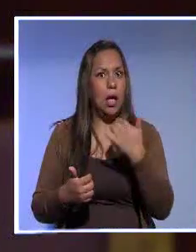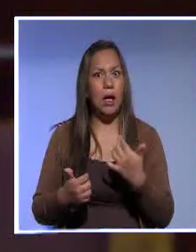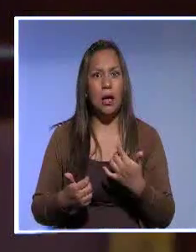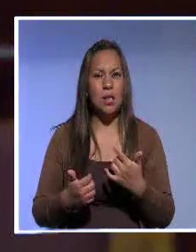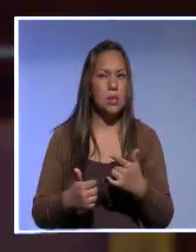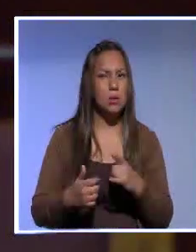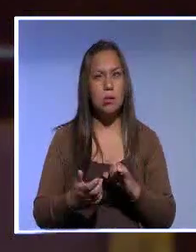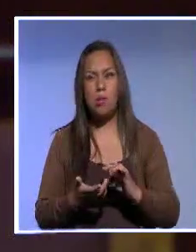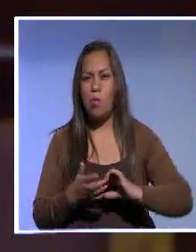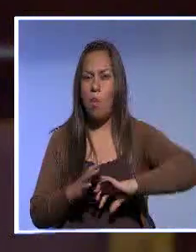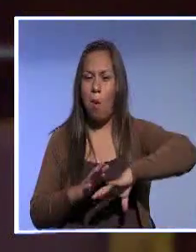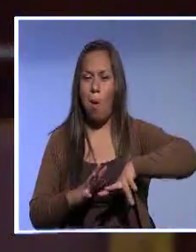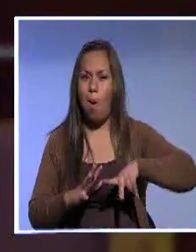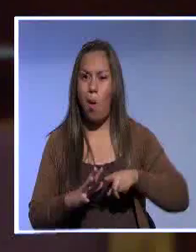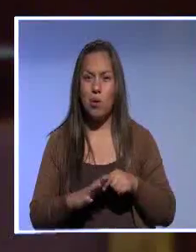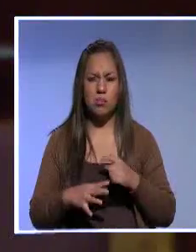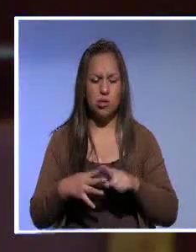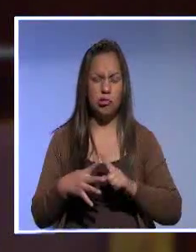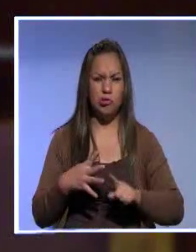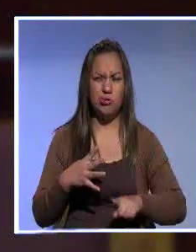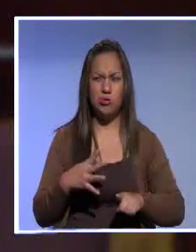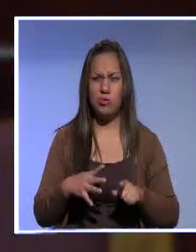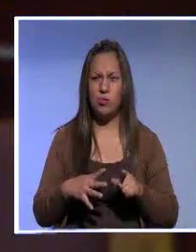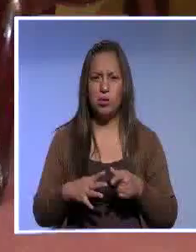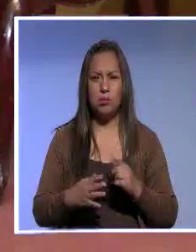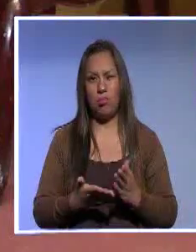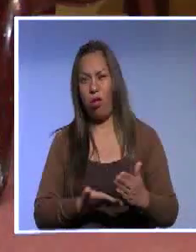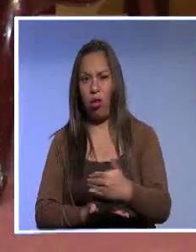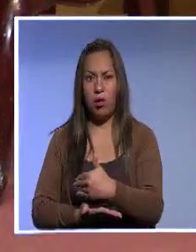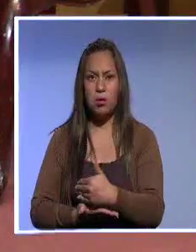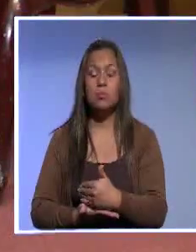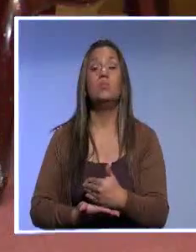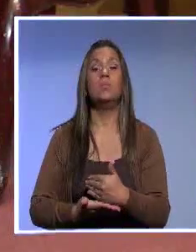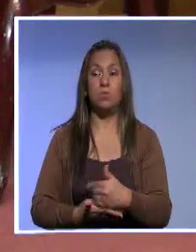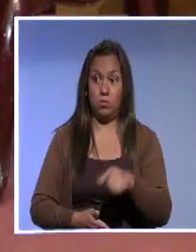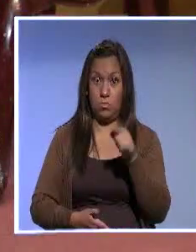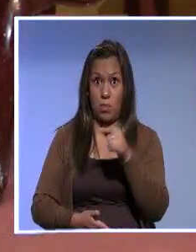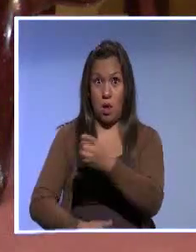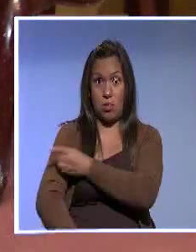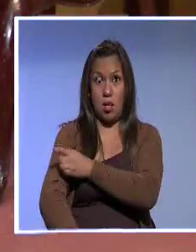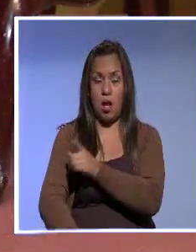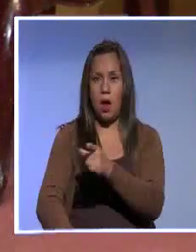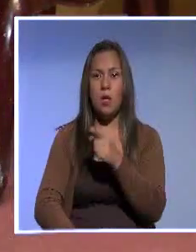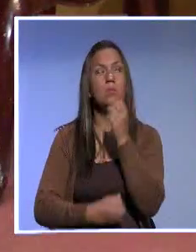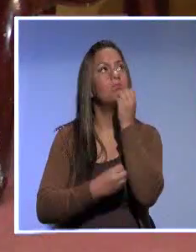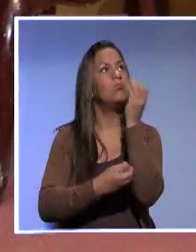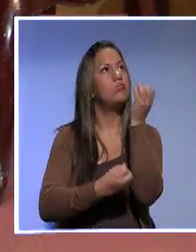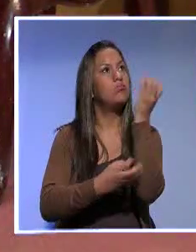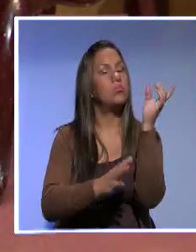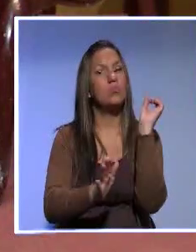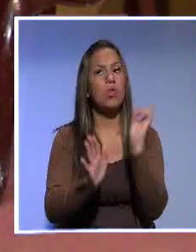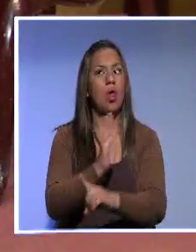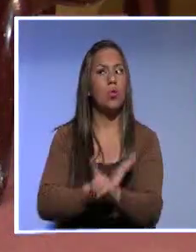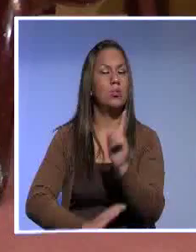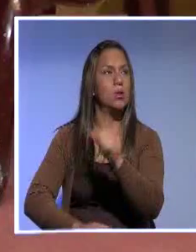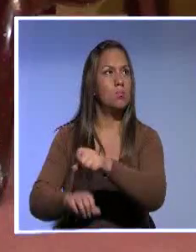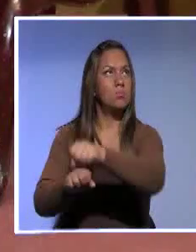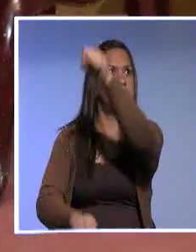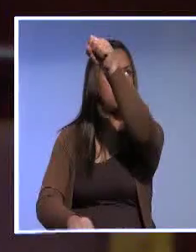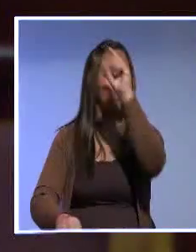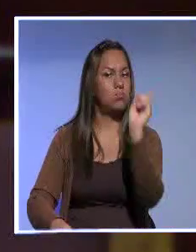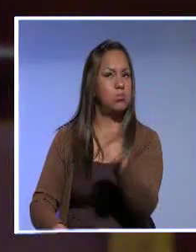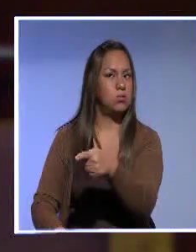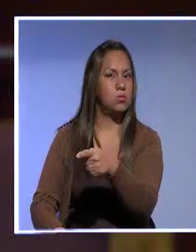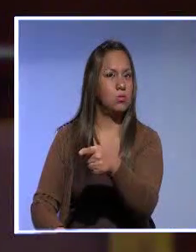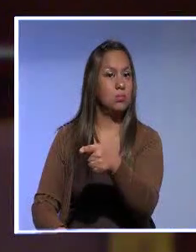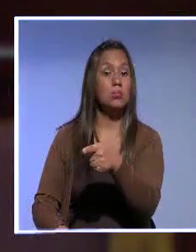corrupción. Entonces, para nosotros era una participación muy importante. Y luego, en los años 90, 95, un hecho